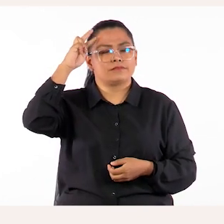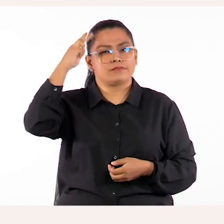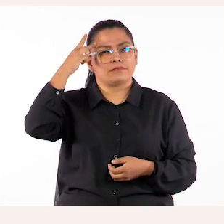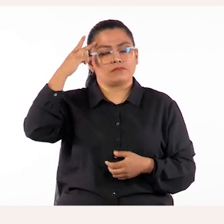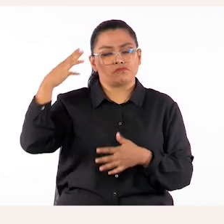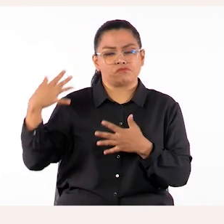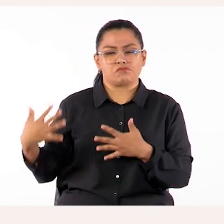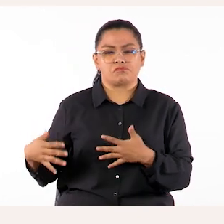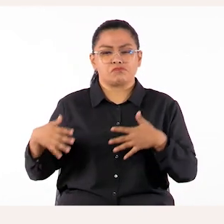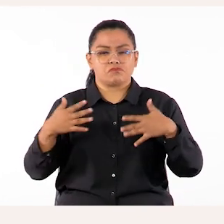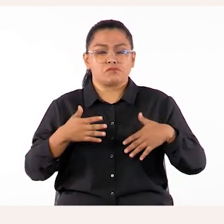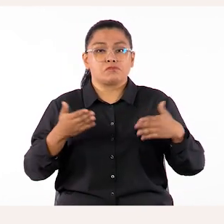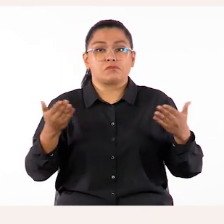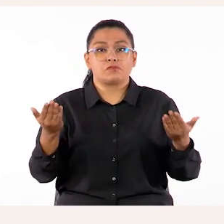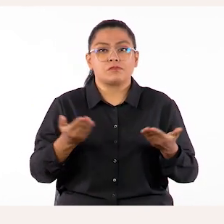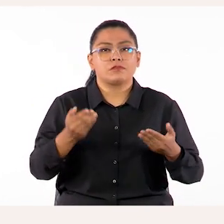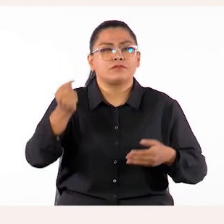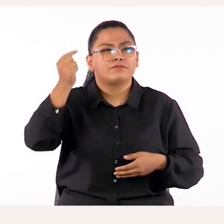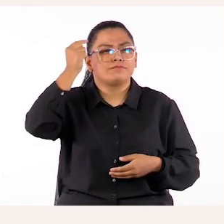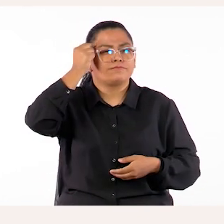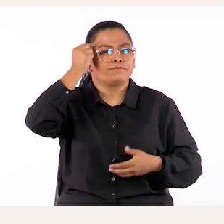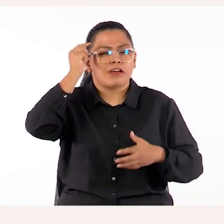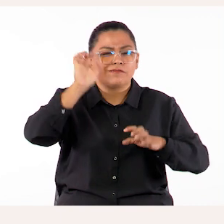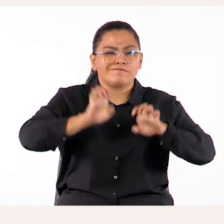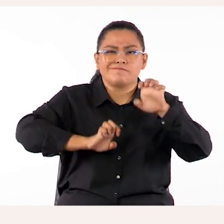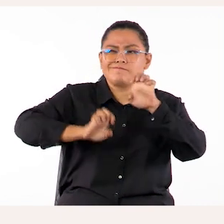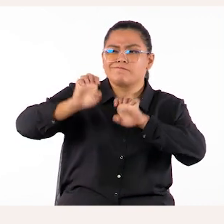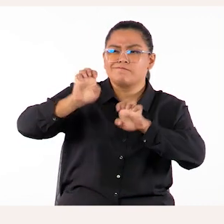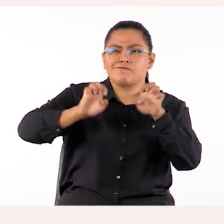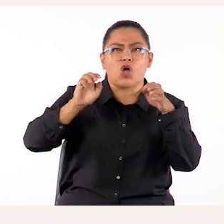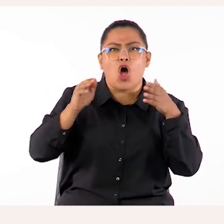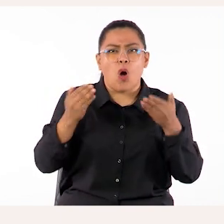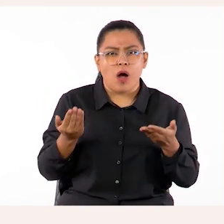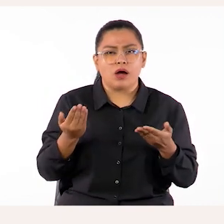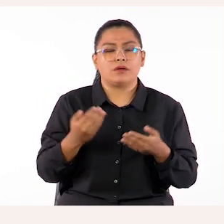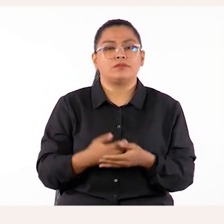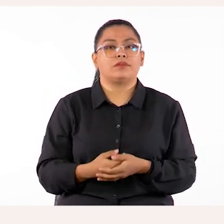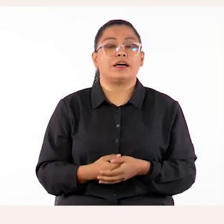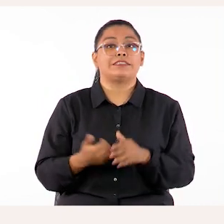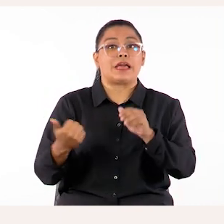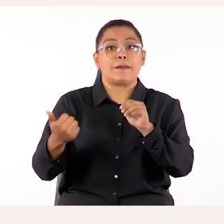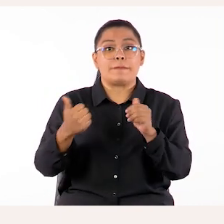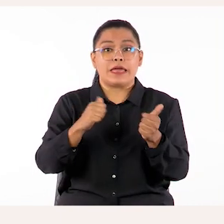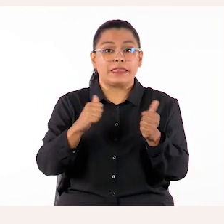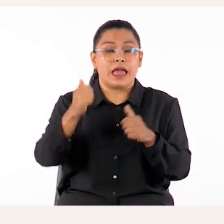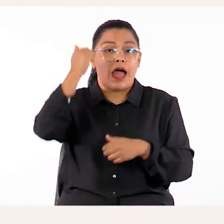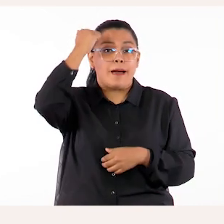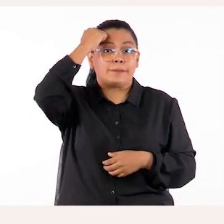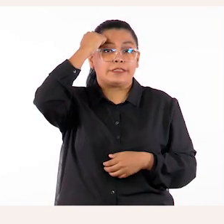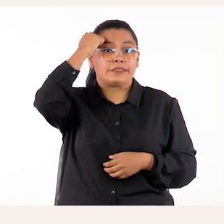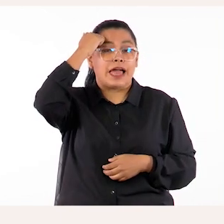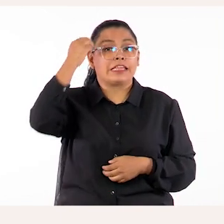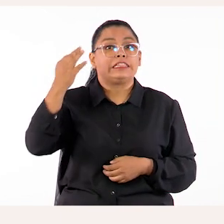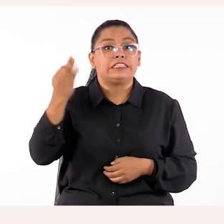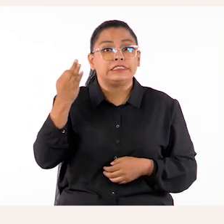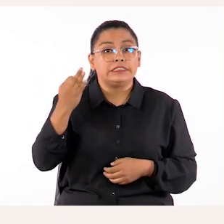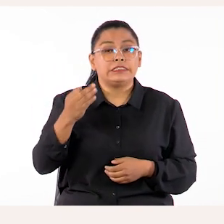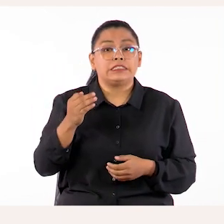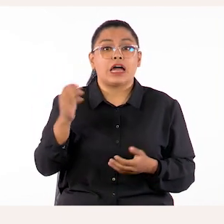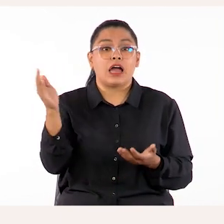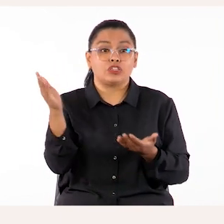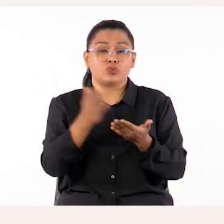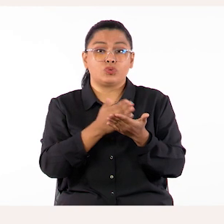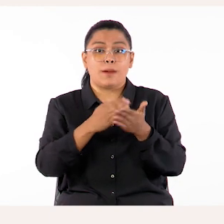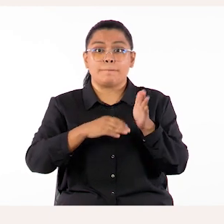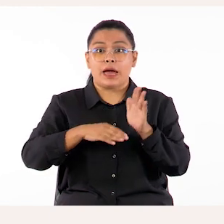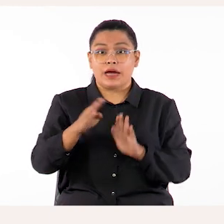una actividad, se piensa cómo se evaluará, de modo de ver si hay aprendizajes que deben reforzarse. De más